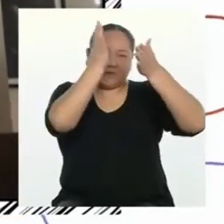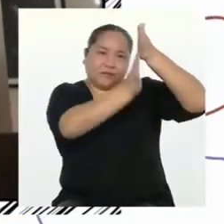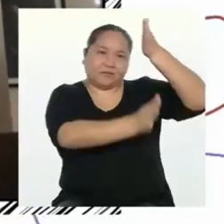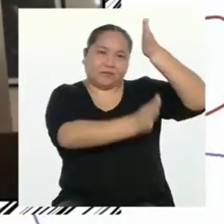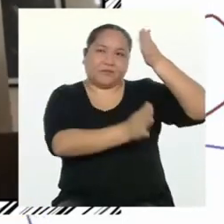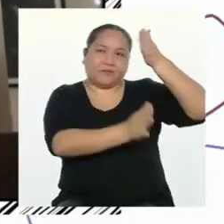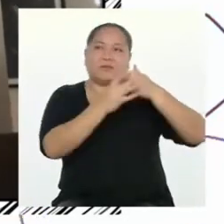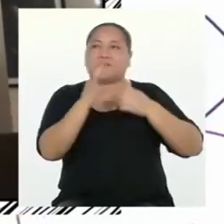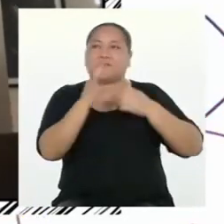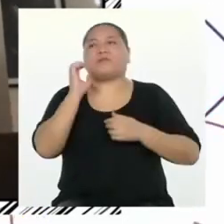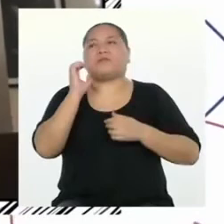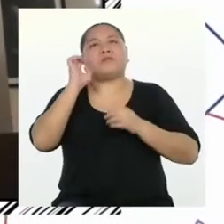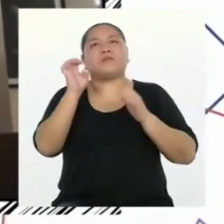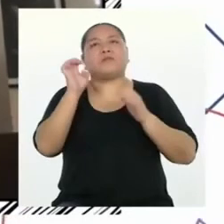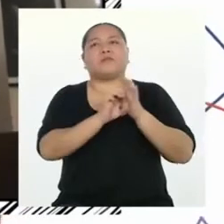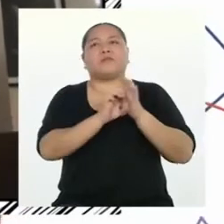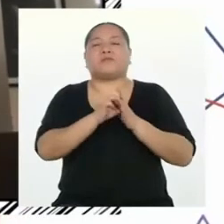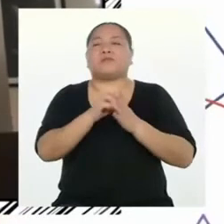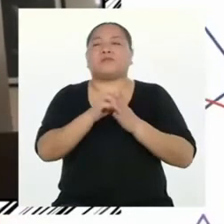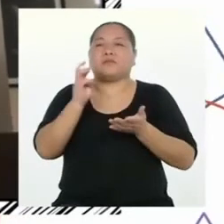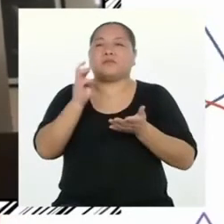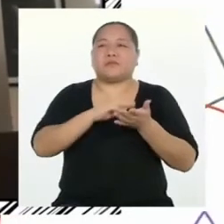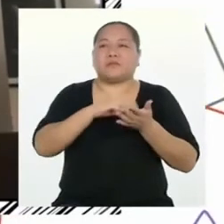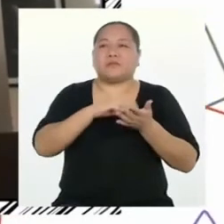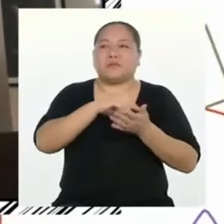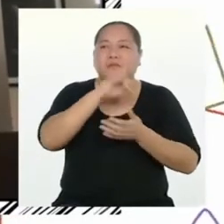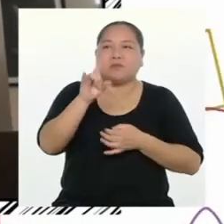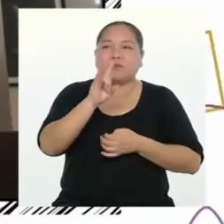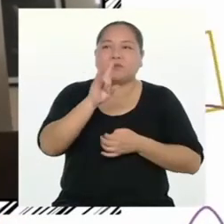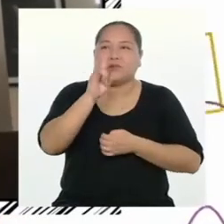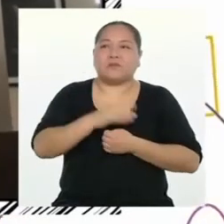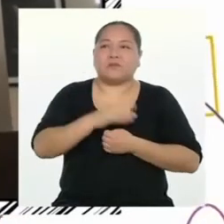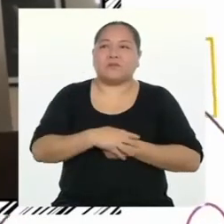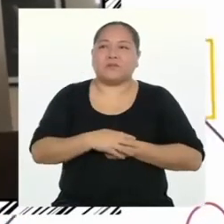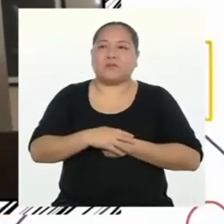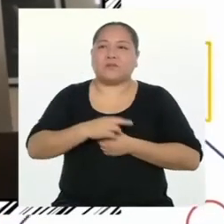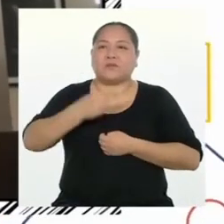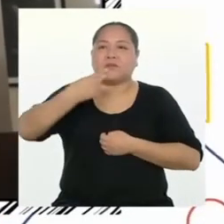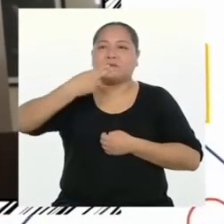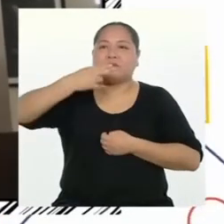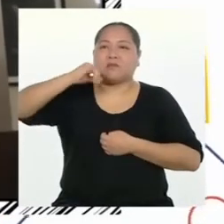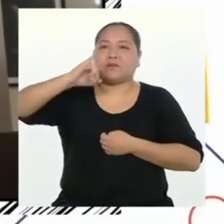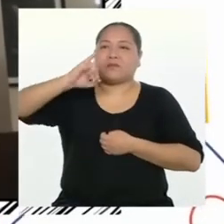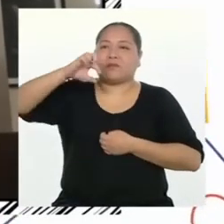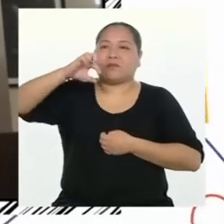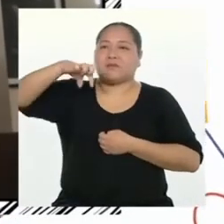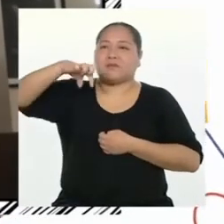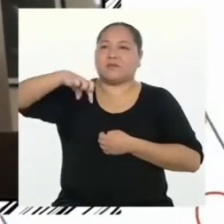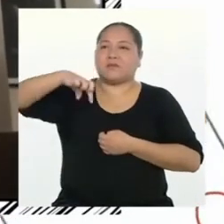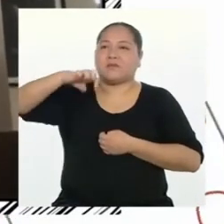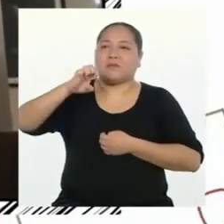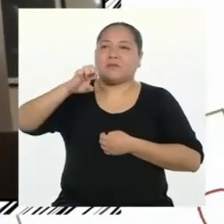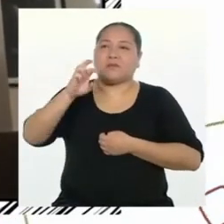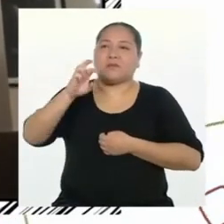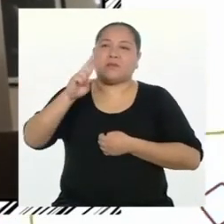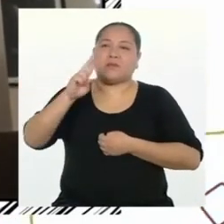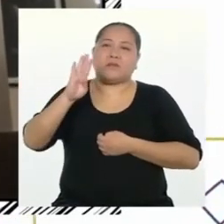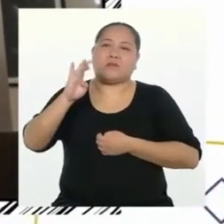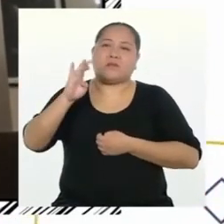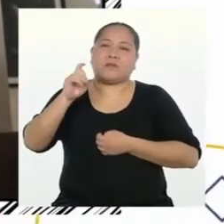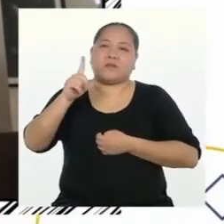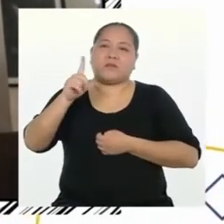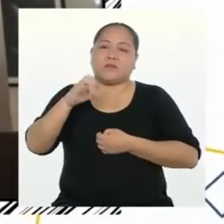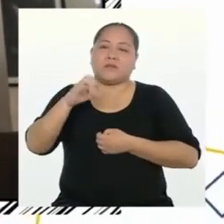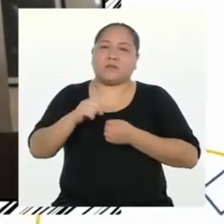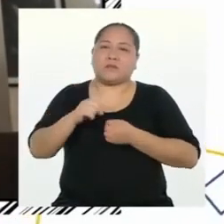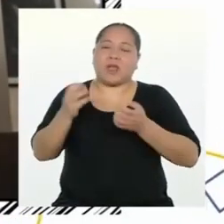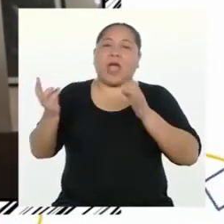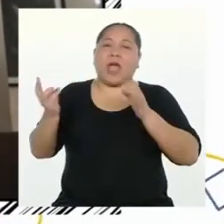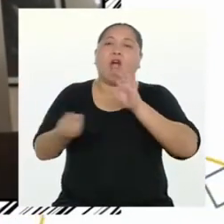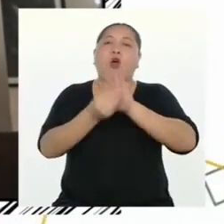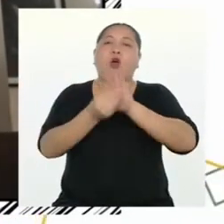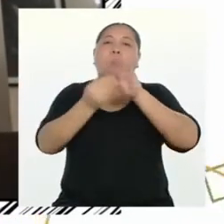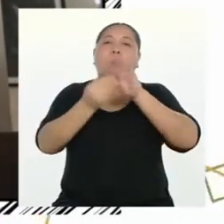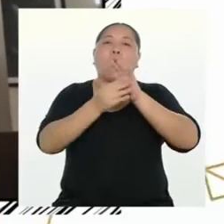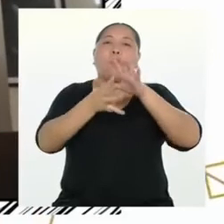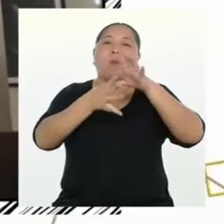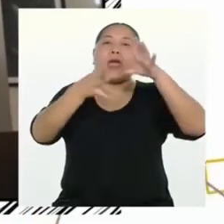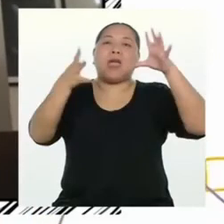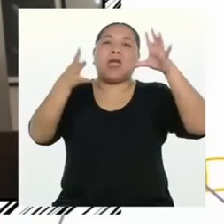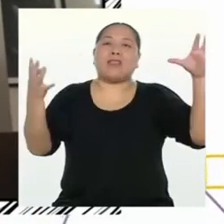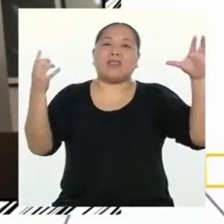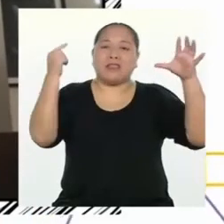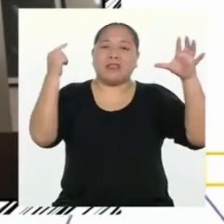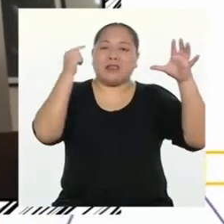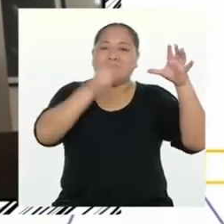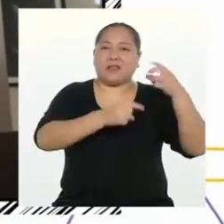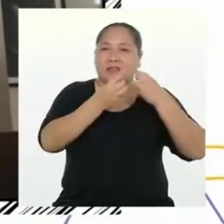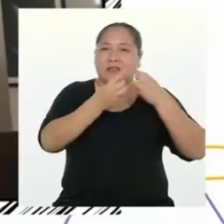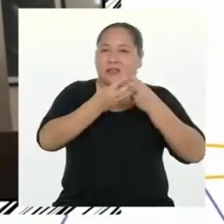Por ejemplo, hay muchos. Los que más se usan en publicidad, por ejemplo, es el hipérbole, que no es más que exagerar la cualidad o propiedad de nuestro